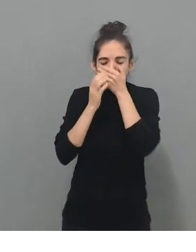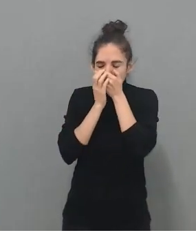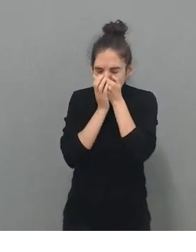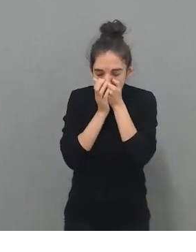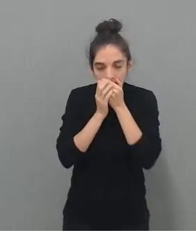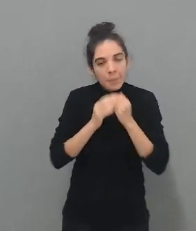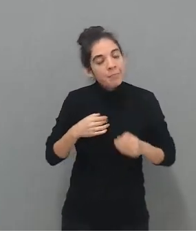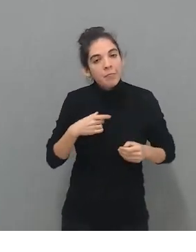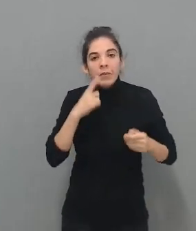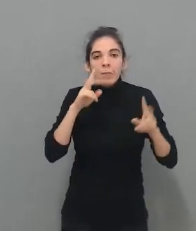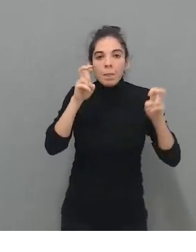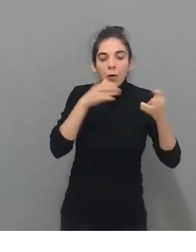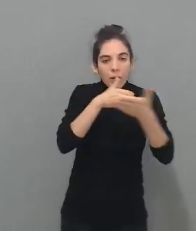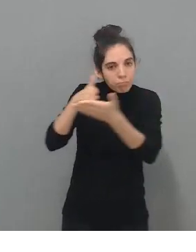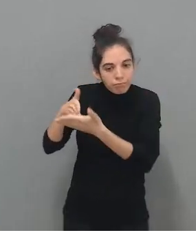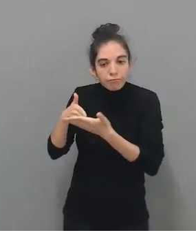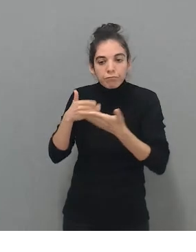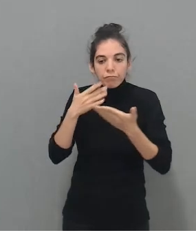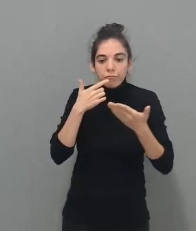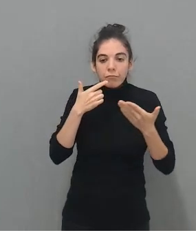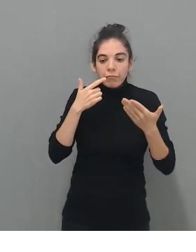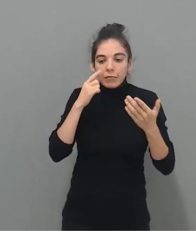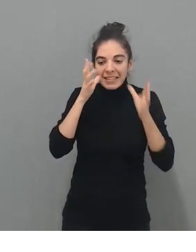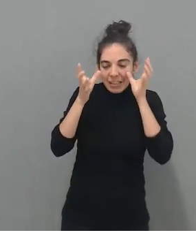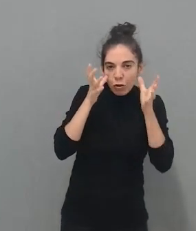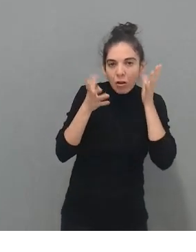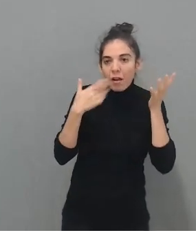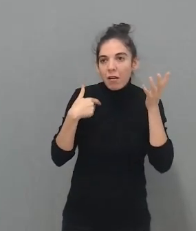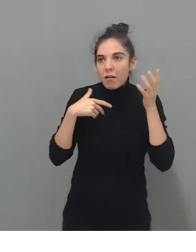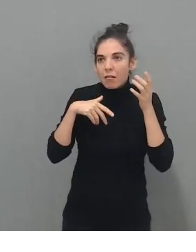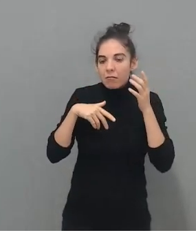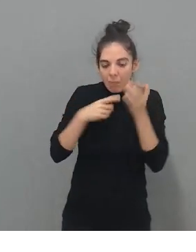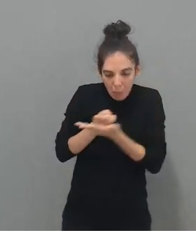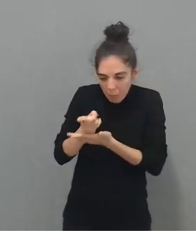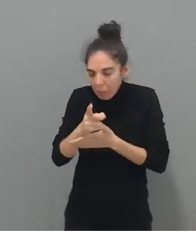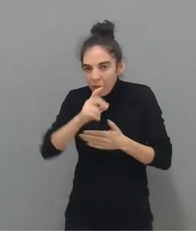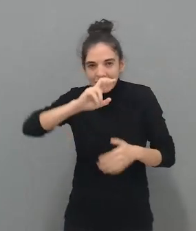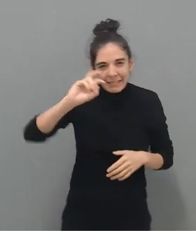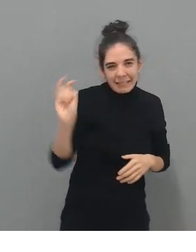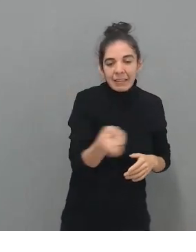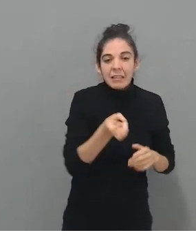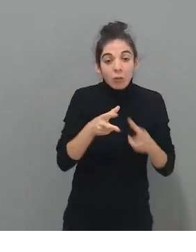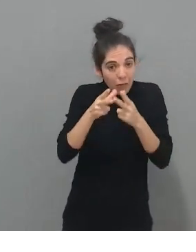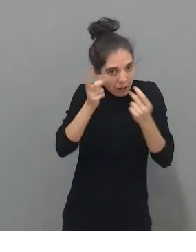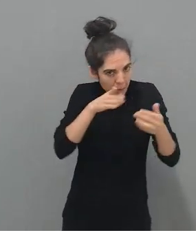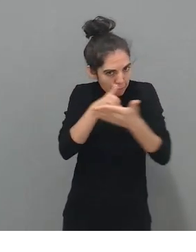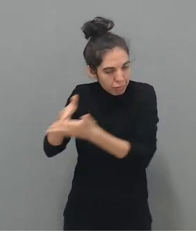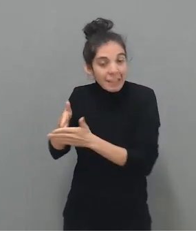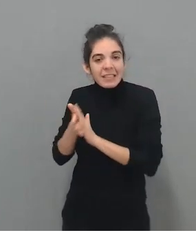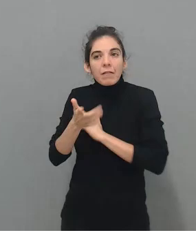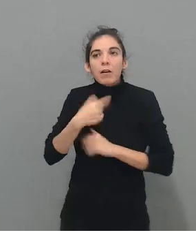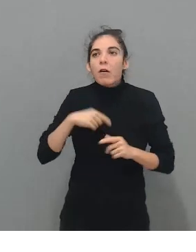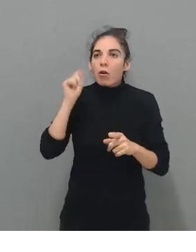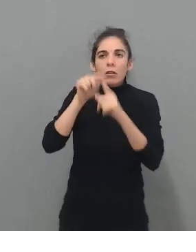sensoriales, barreras geográficas, barreras sociales. Y mi propósito era que tenía que eliminar todo ese tipo de